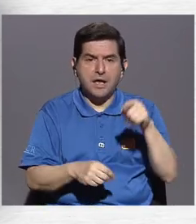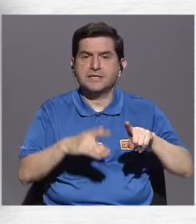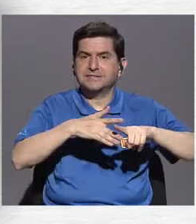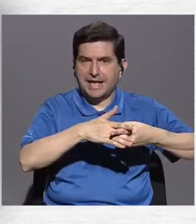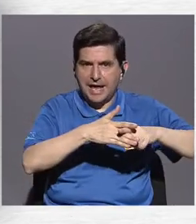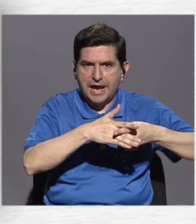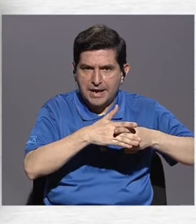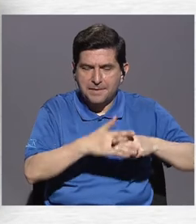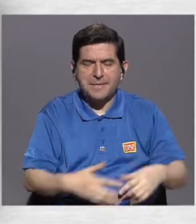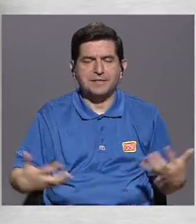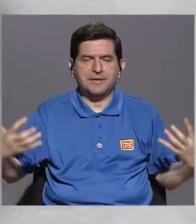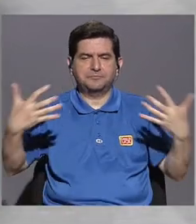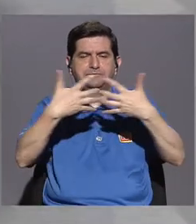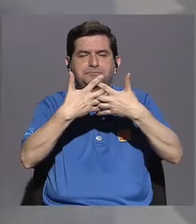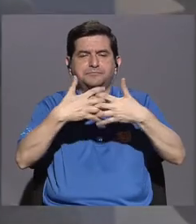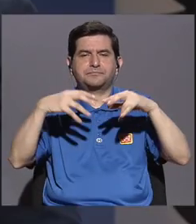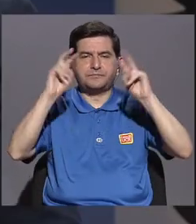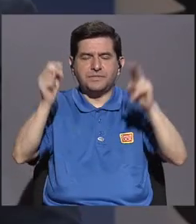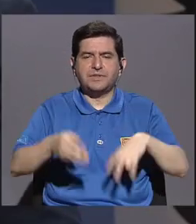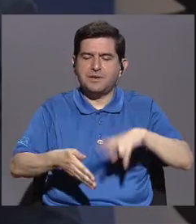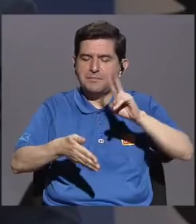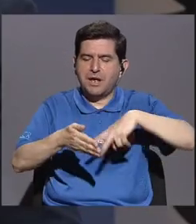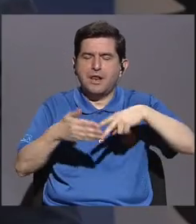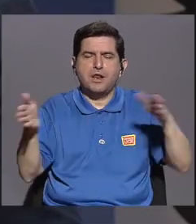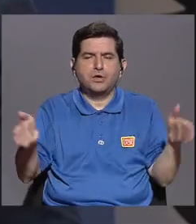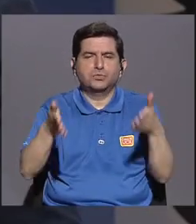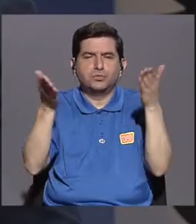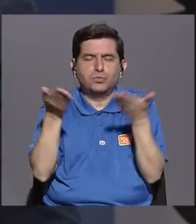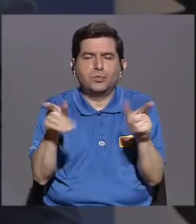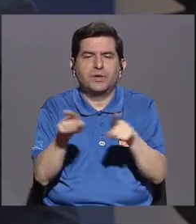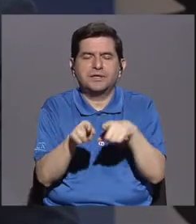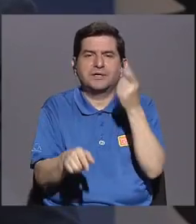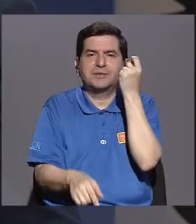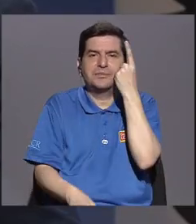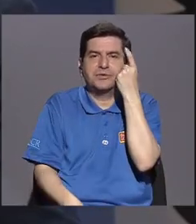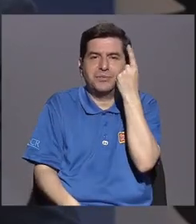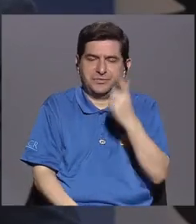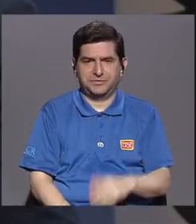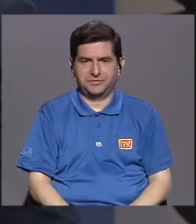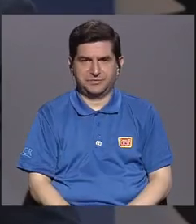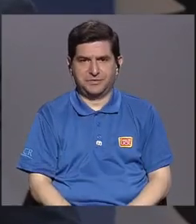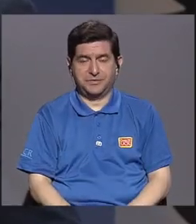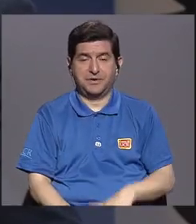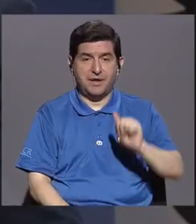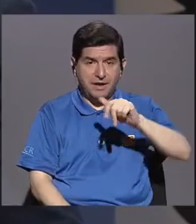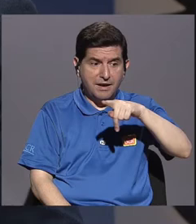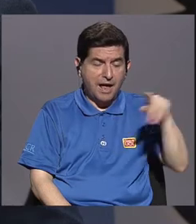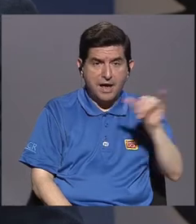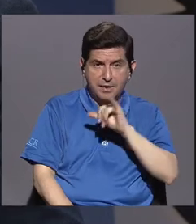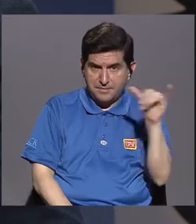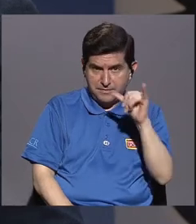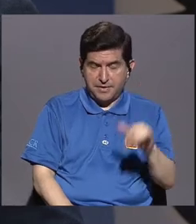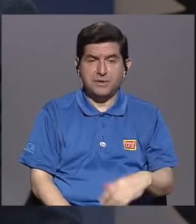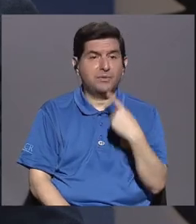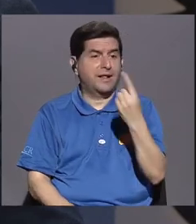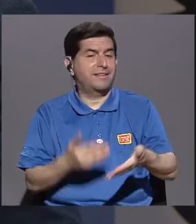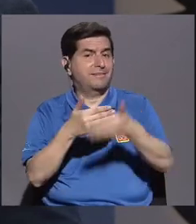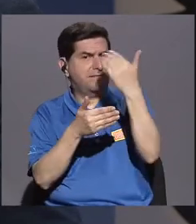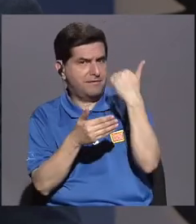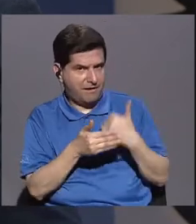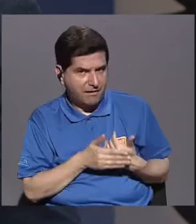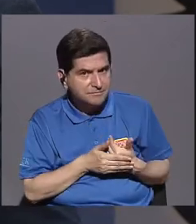herramienta complementaria para el tema de fomento a la lectura y de comprensión lectora, porque la app, igual como les comentaba